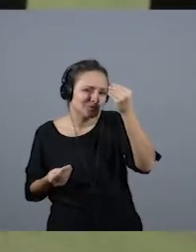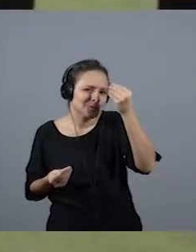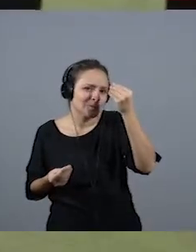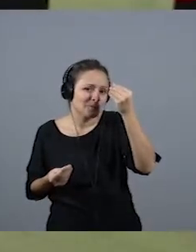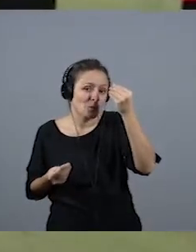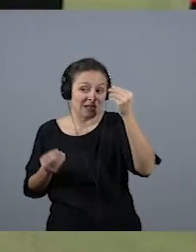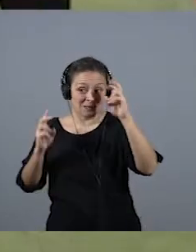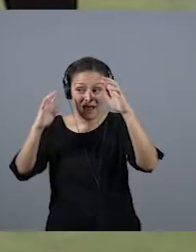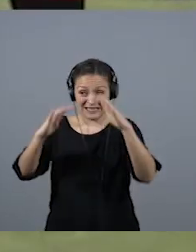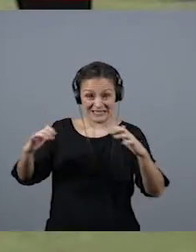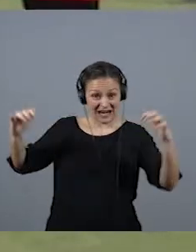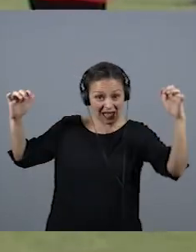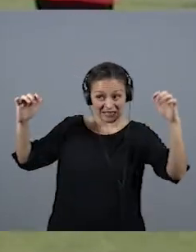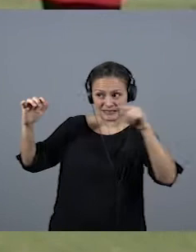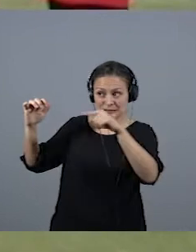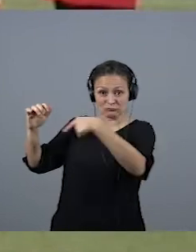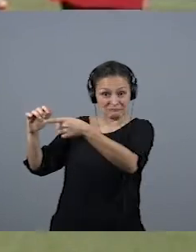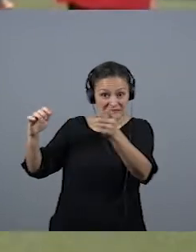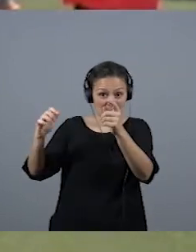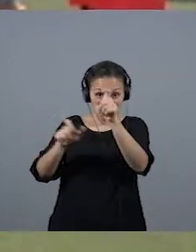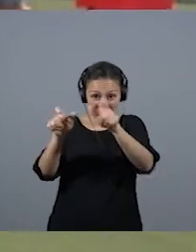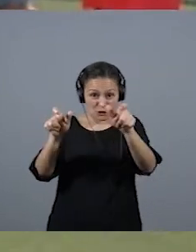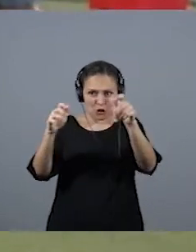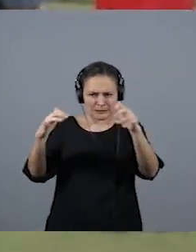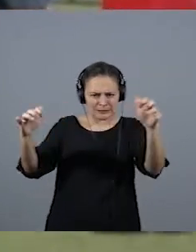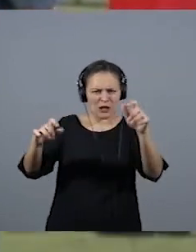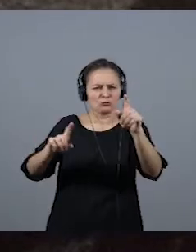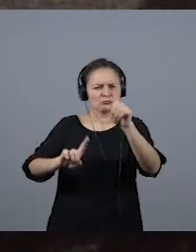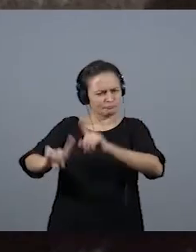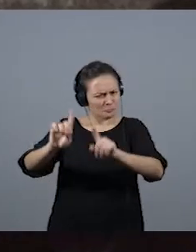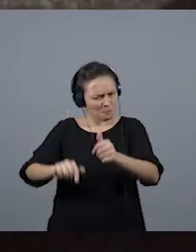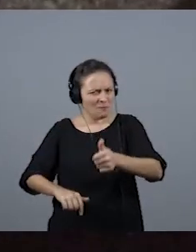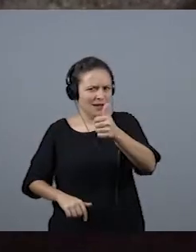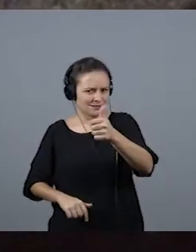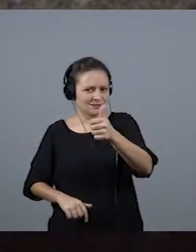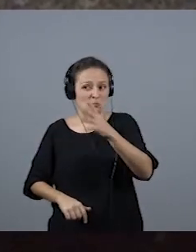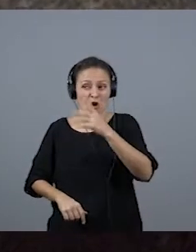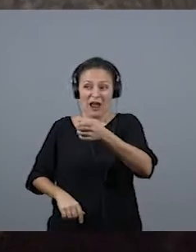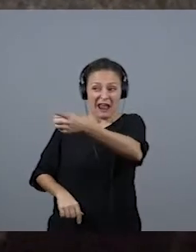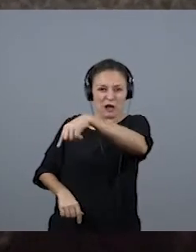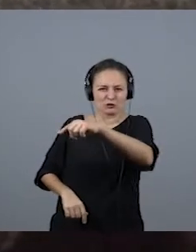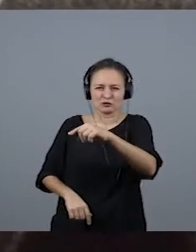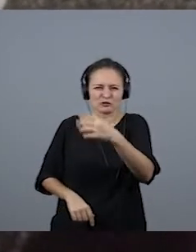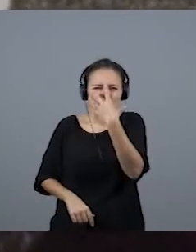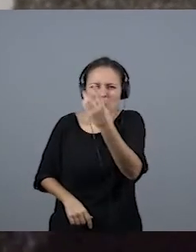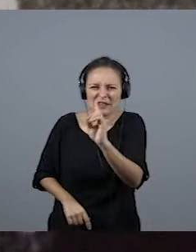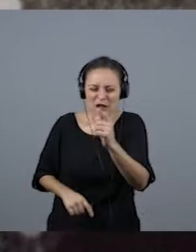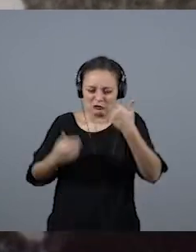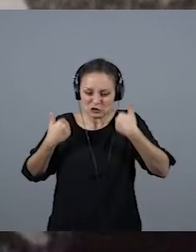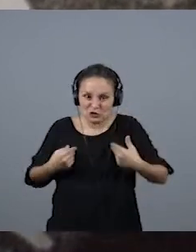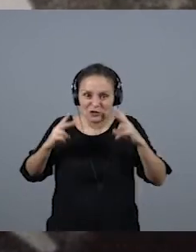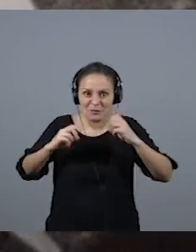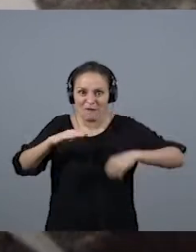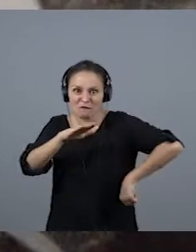las gradas, es decir, con la gente que no entendía muy bien que aquella chiquilla hablara de fútbol,